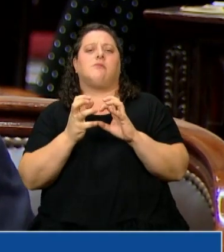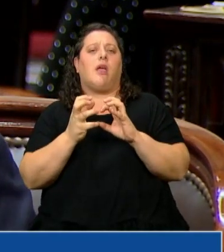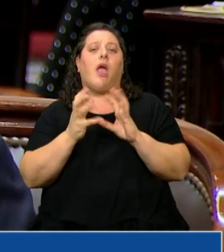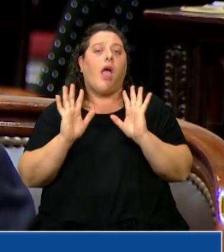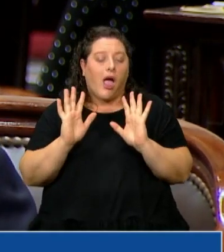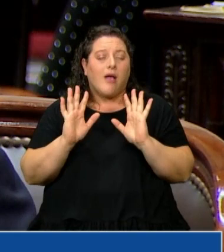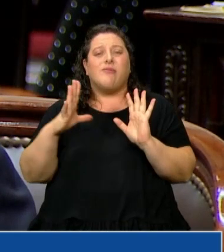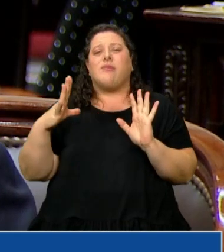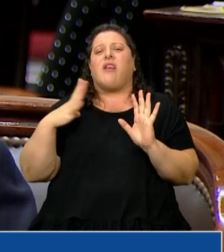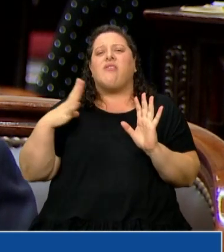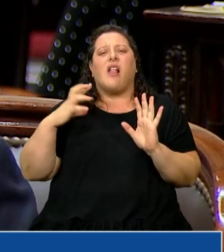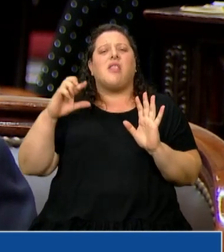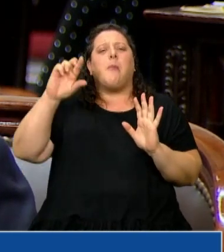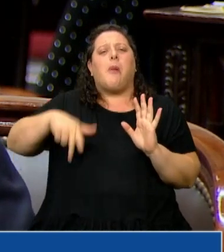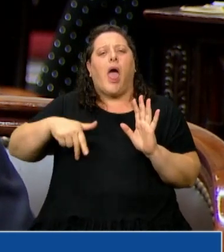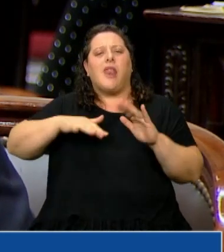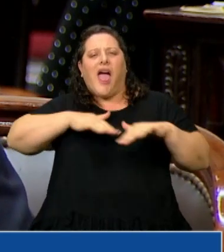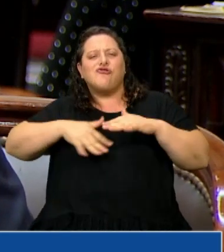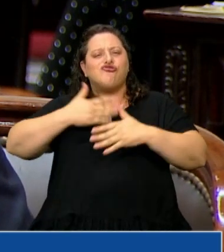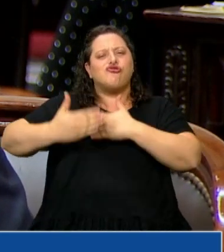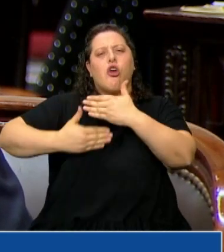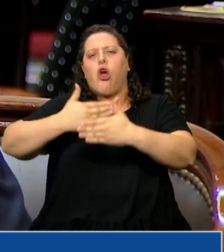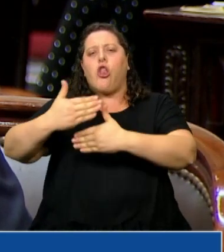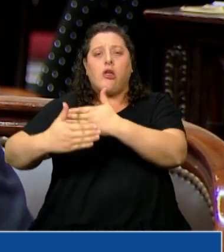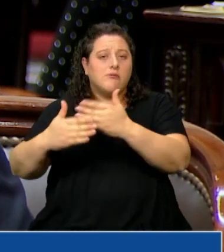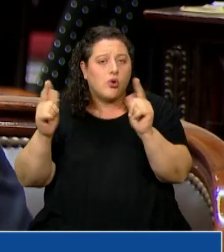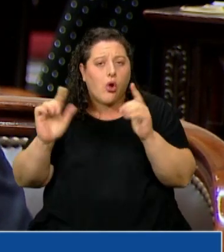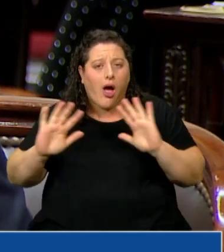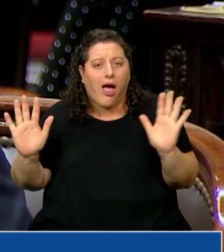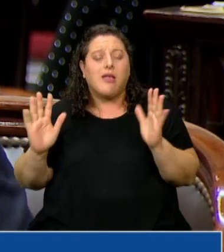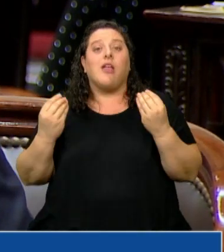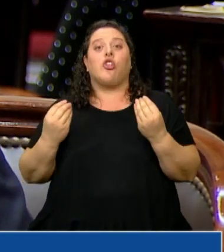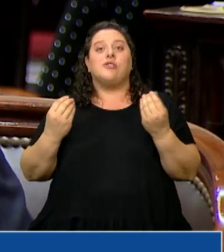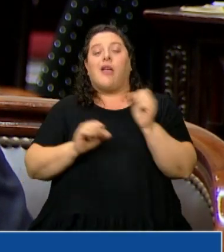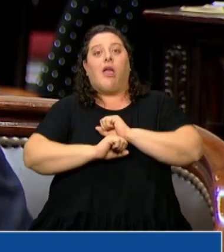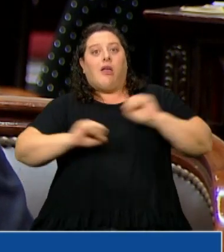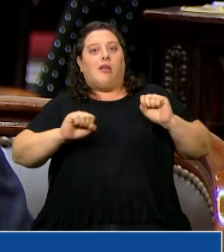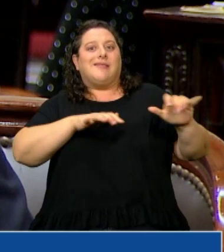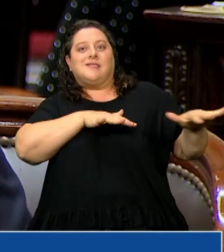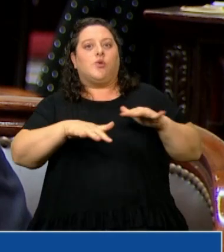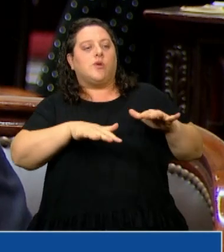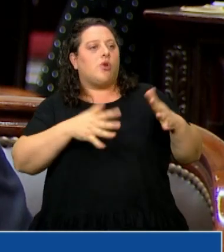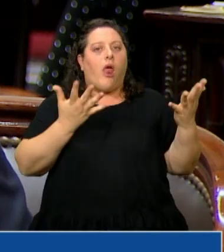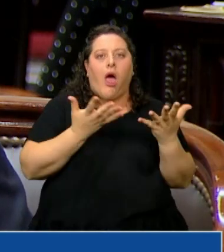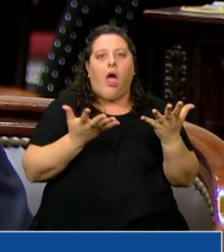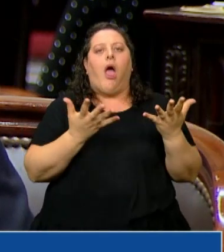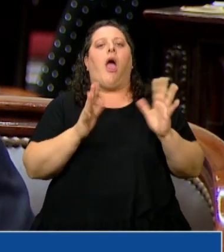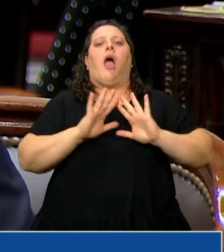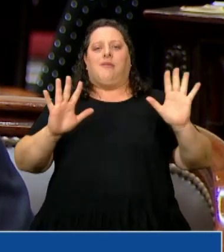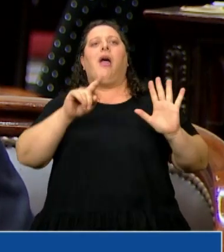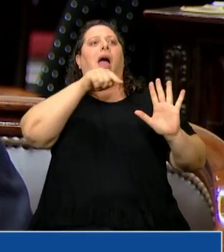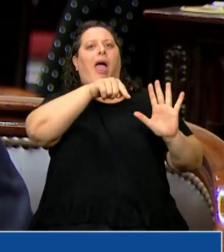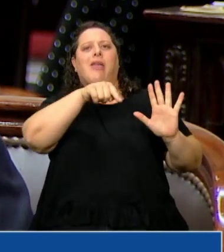ese plan de acción y abordamos esos temas cuando suceden acontecimientos como los que